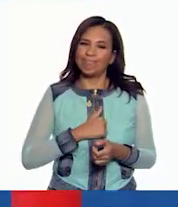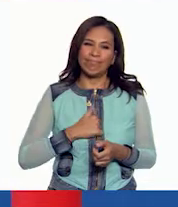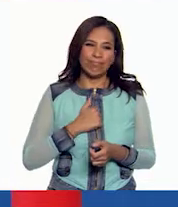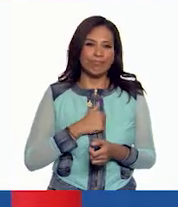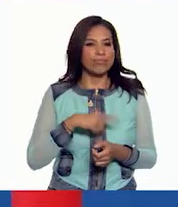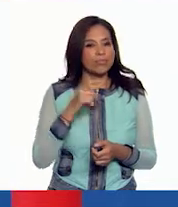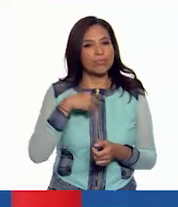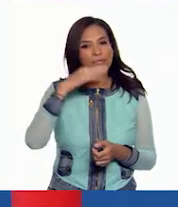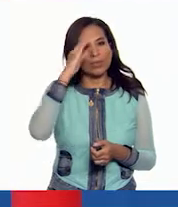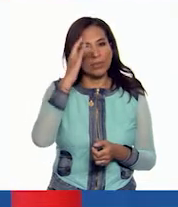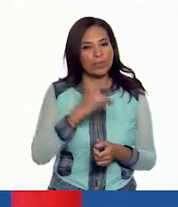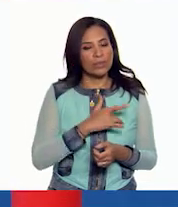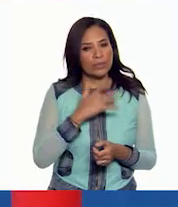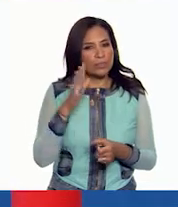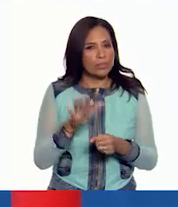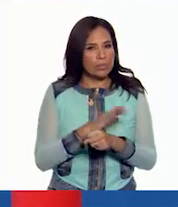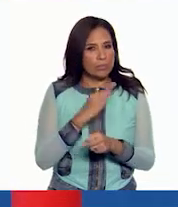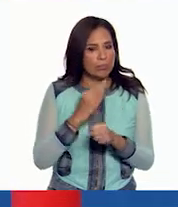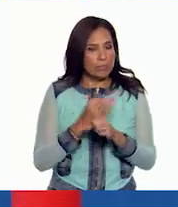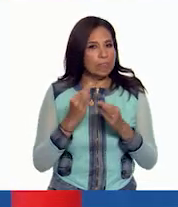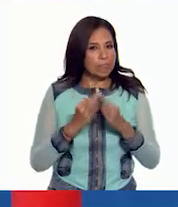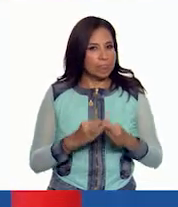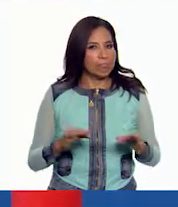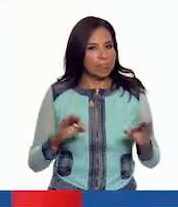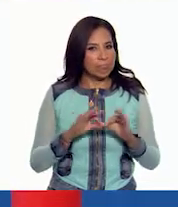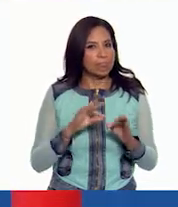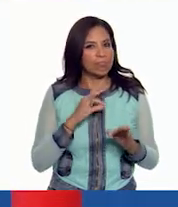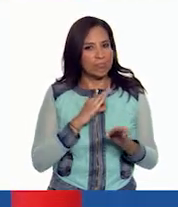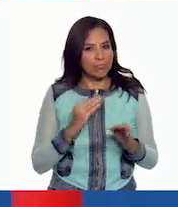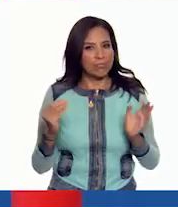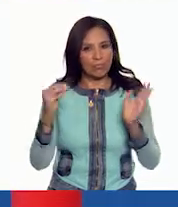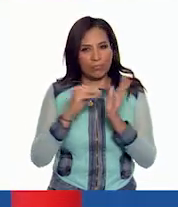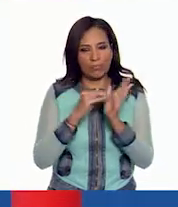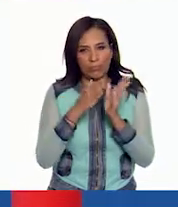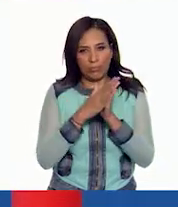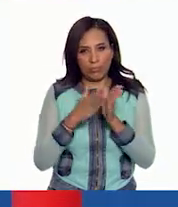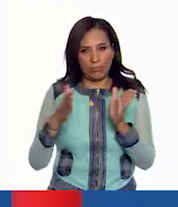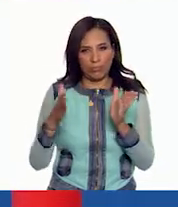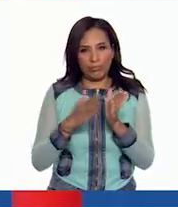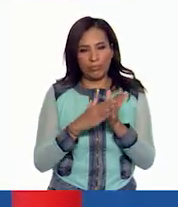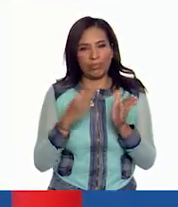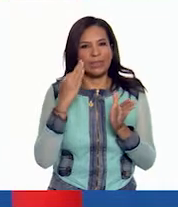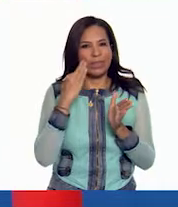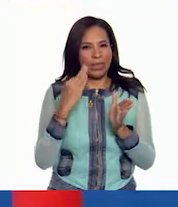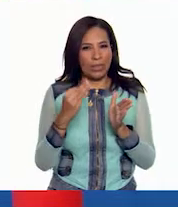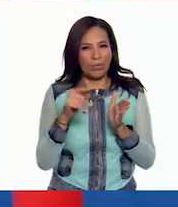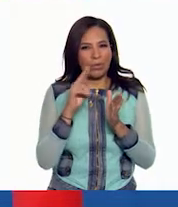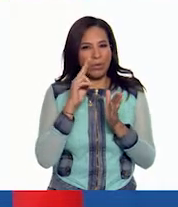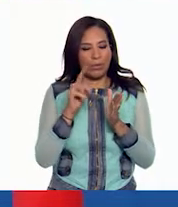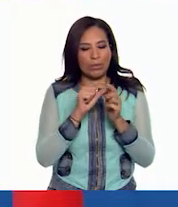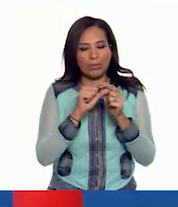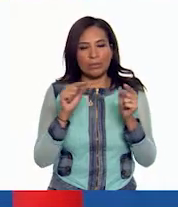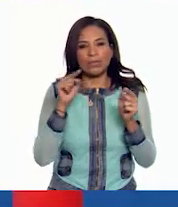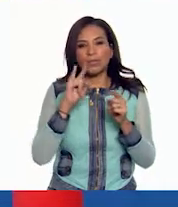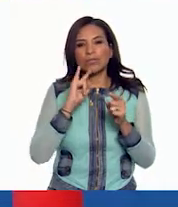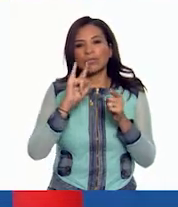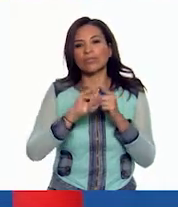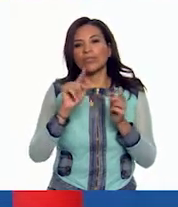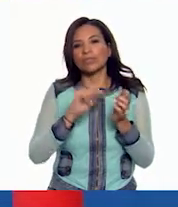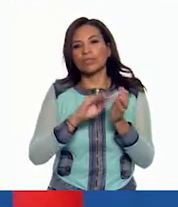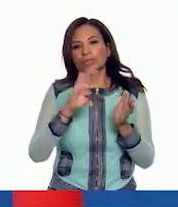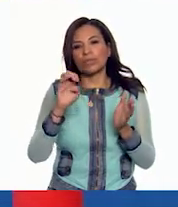considero que es lo suficientemente importante como para ponerlo en nuestra línea del tiempo. ¿Te parece si pego el cartel de